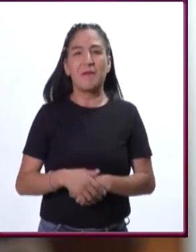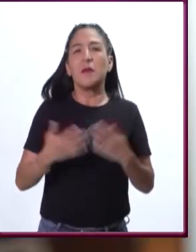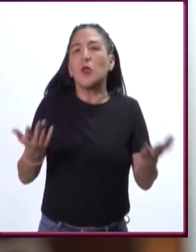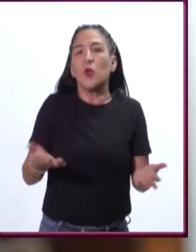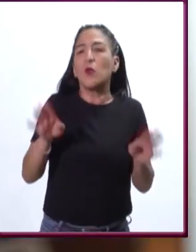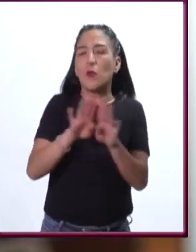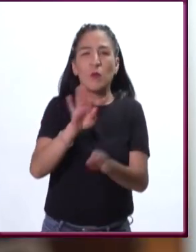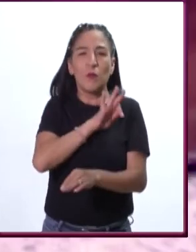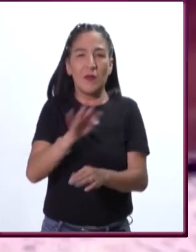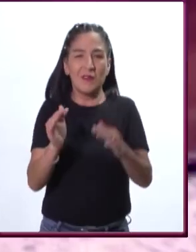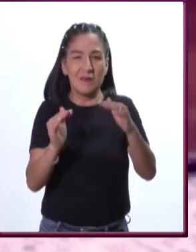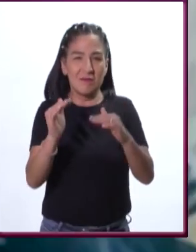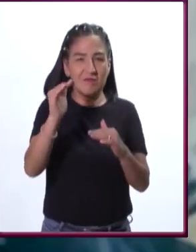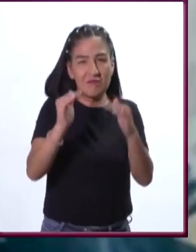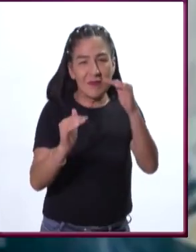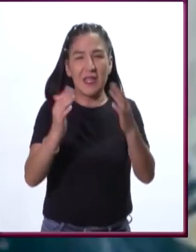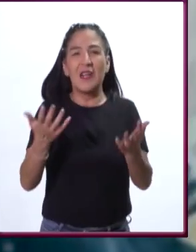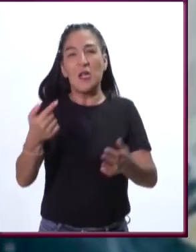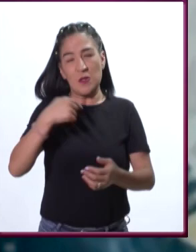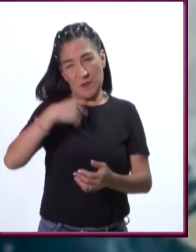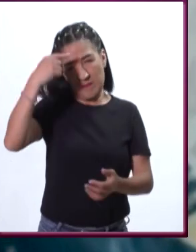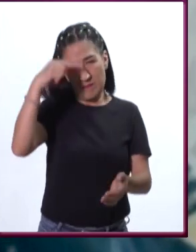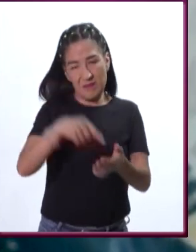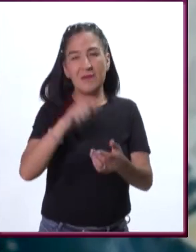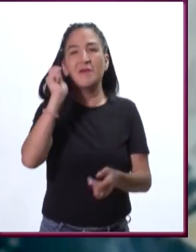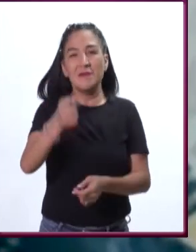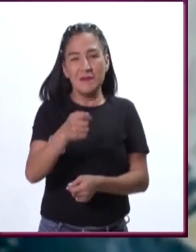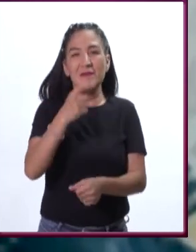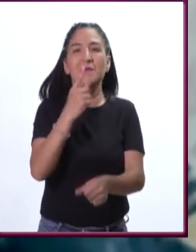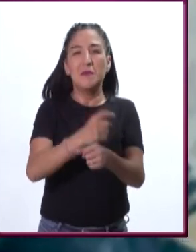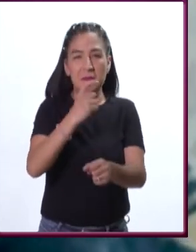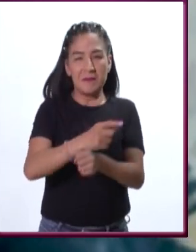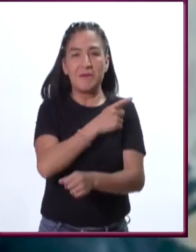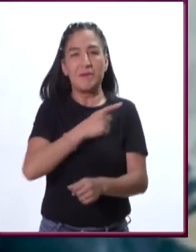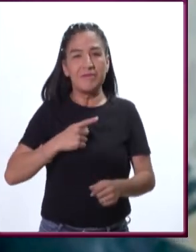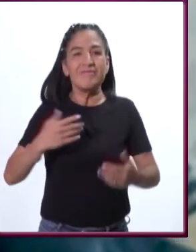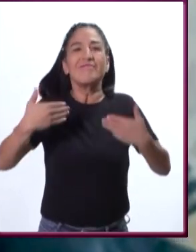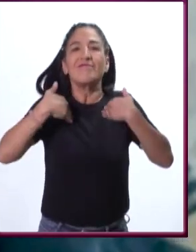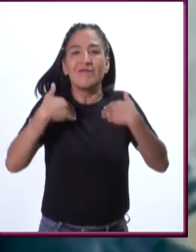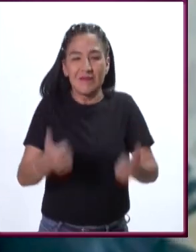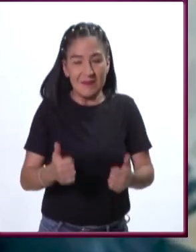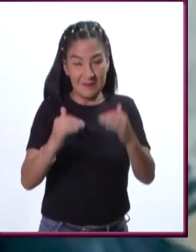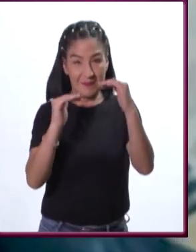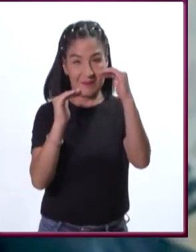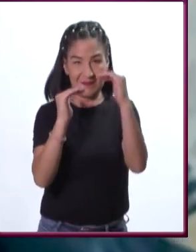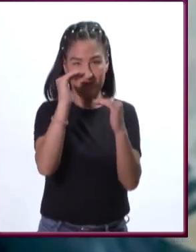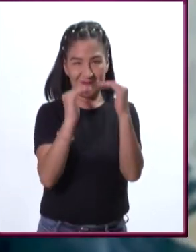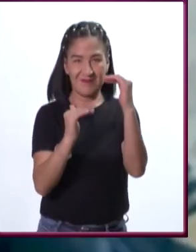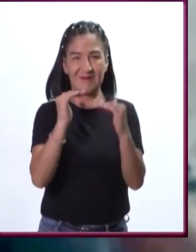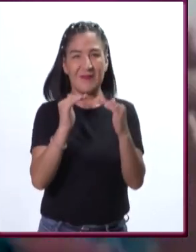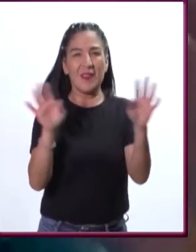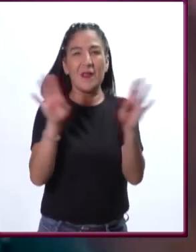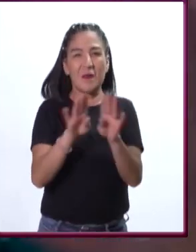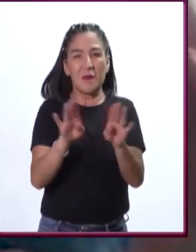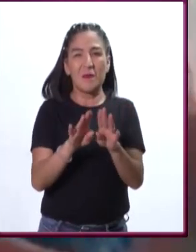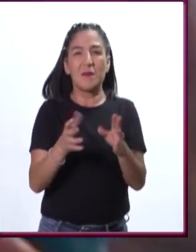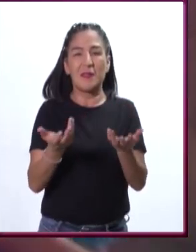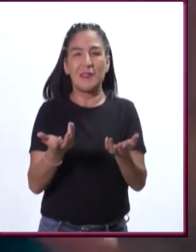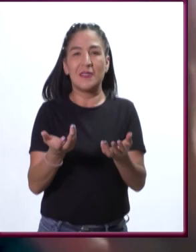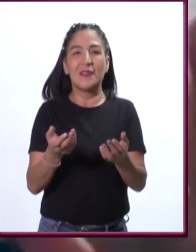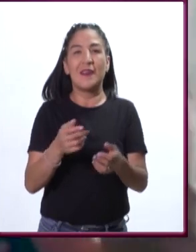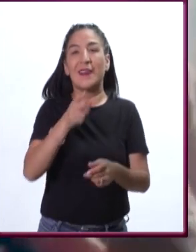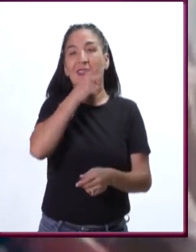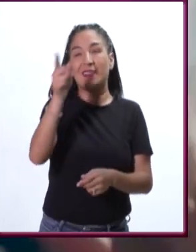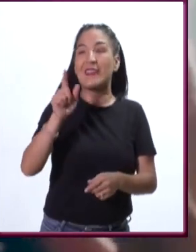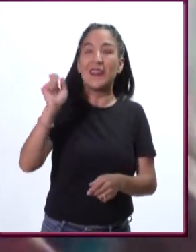lograr un equilibrio? Yo creo que lo primero que tenemos que hacer es entender que el equilibrio, este